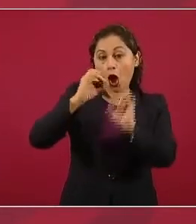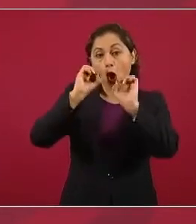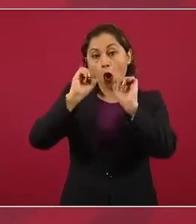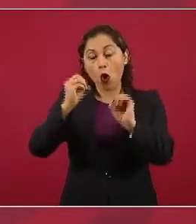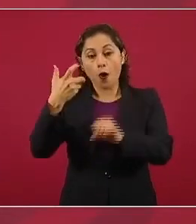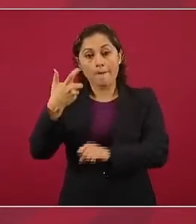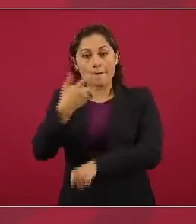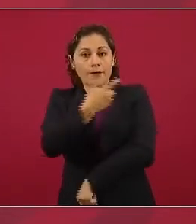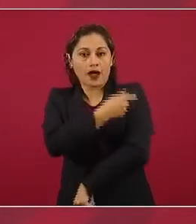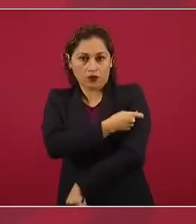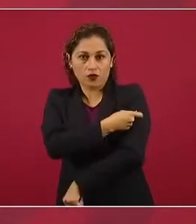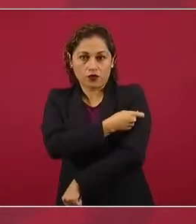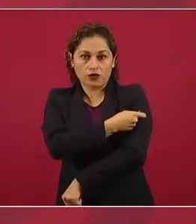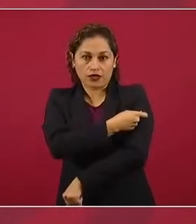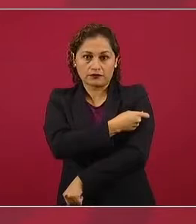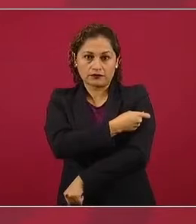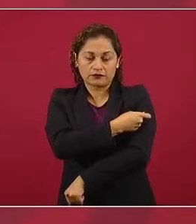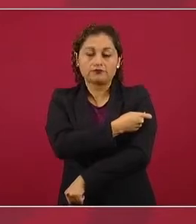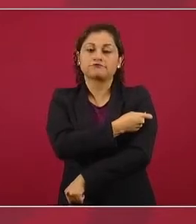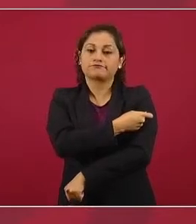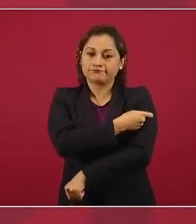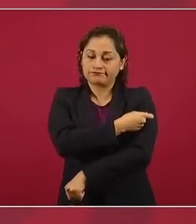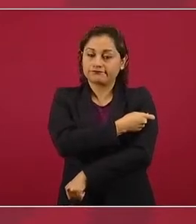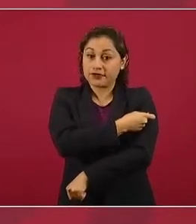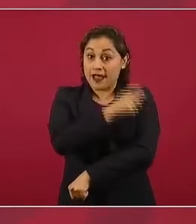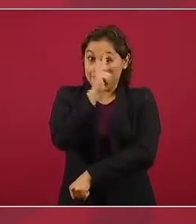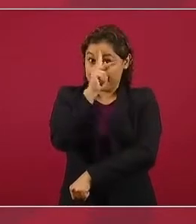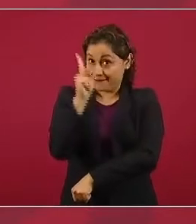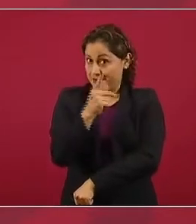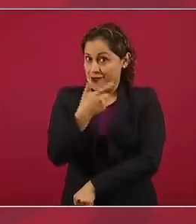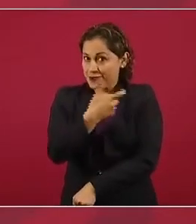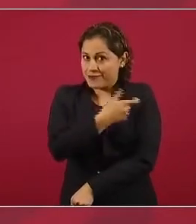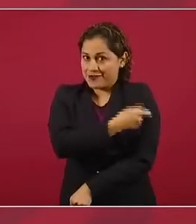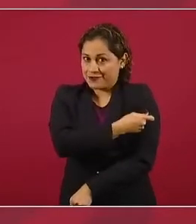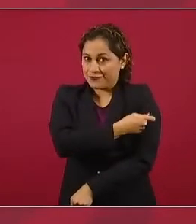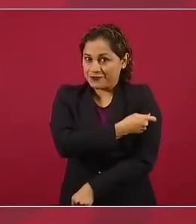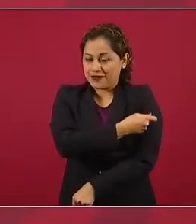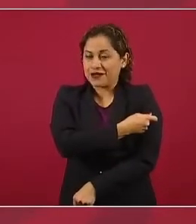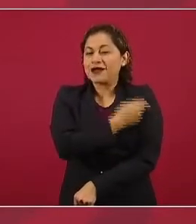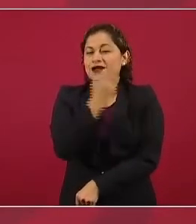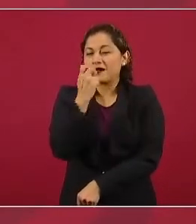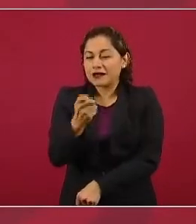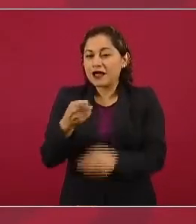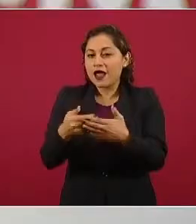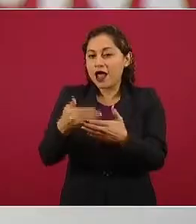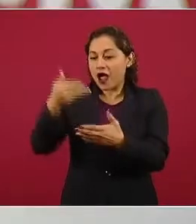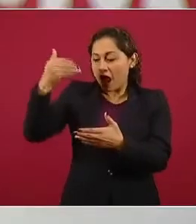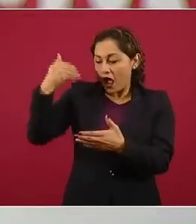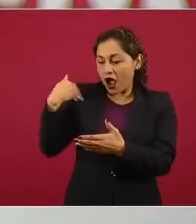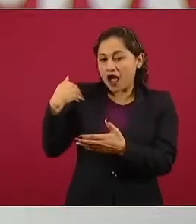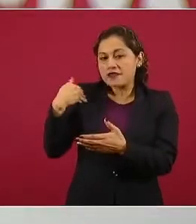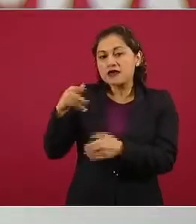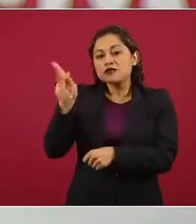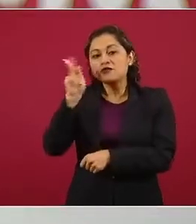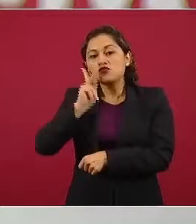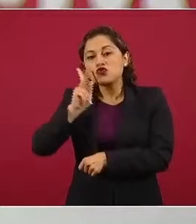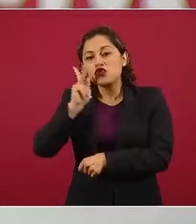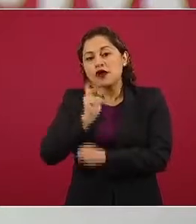casi diría con mayor razón las vacunas, se tienen que pasar distintas pruebas. Entonces,